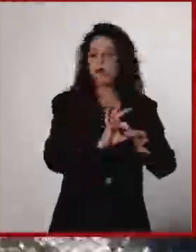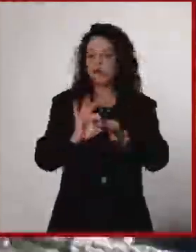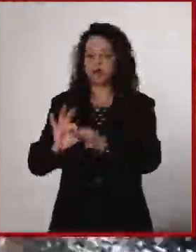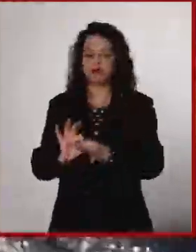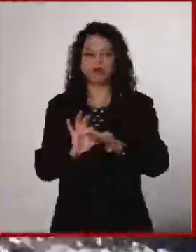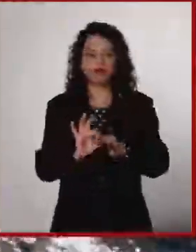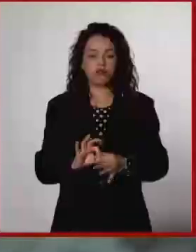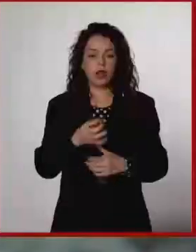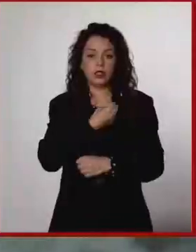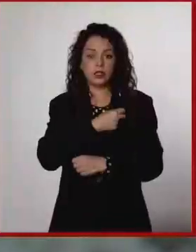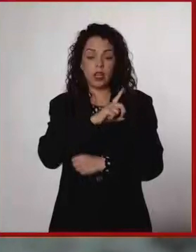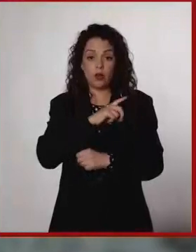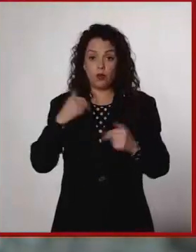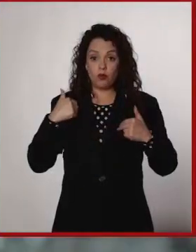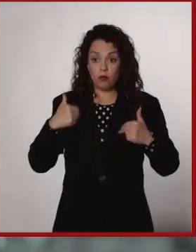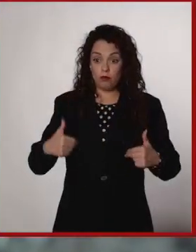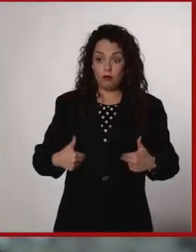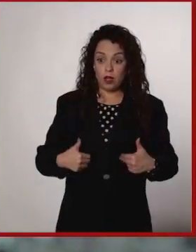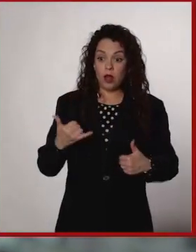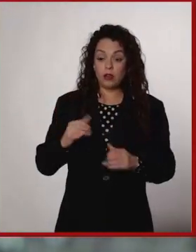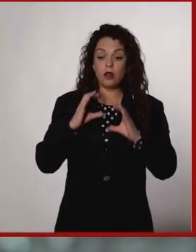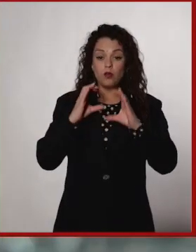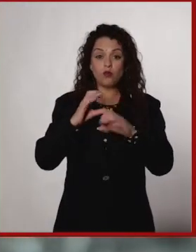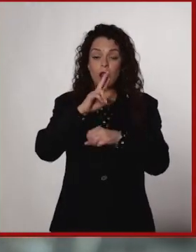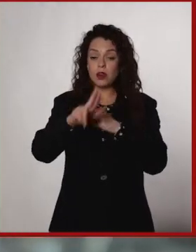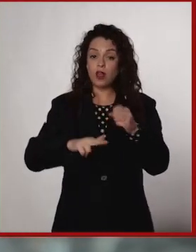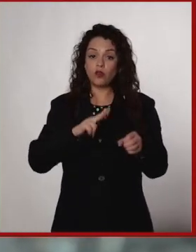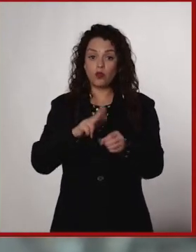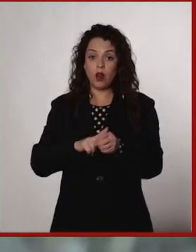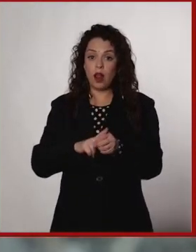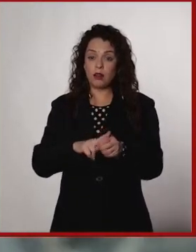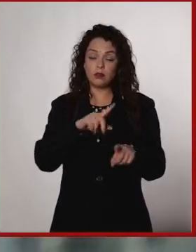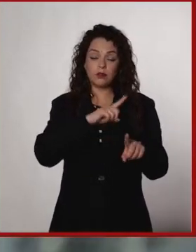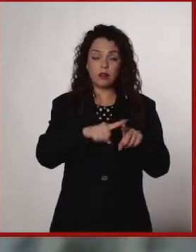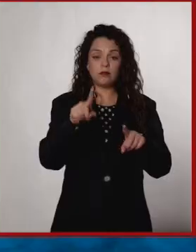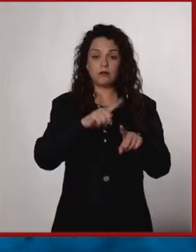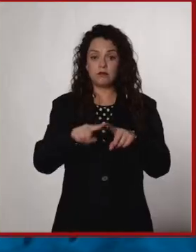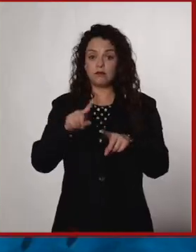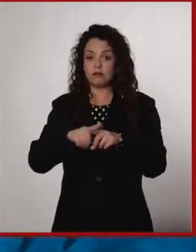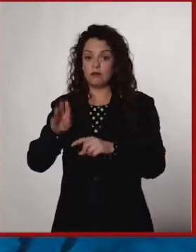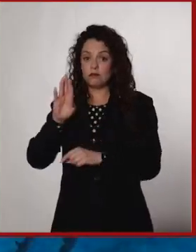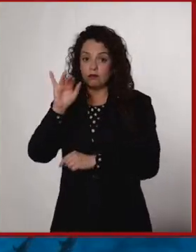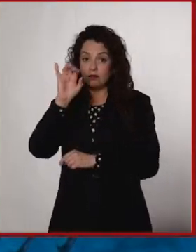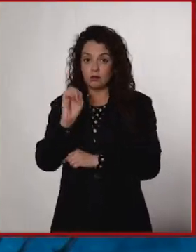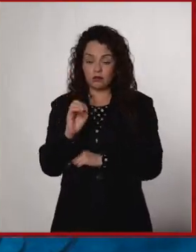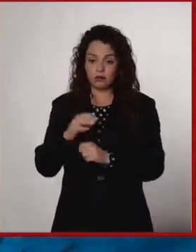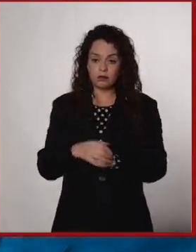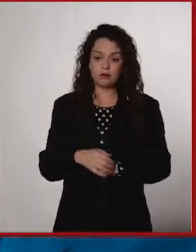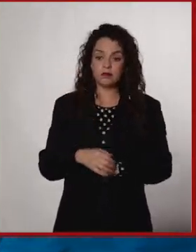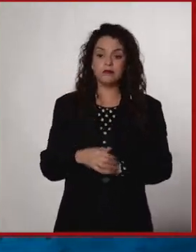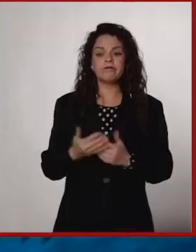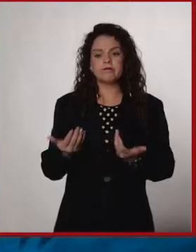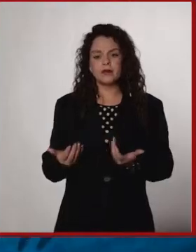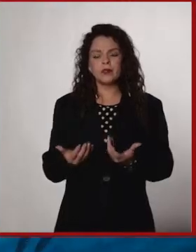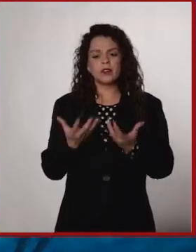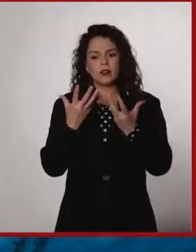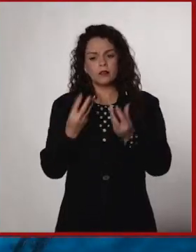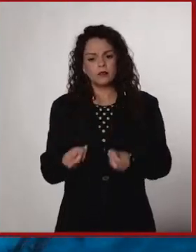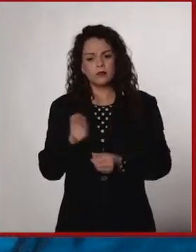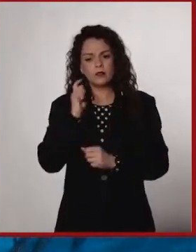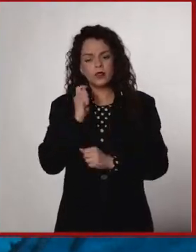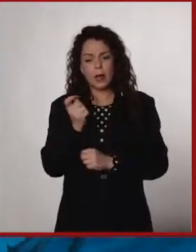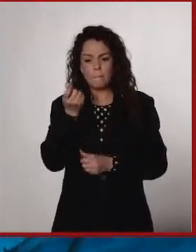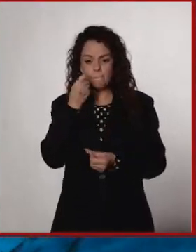humana está conectado también con el cuidado de la naturaleza, de la biodiversidad. Mucha de